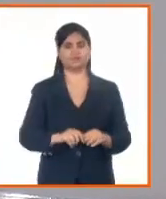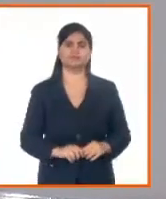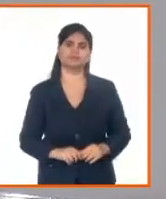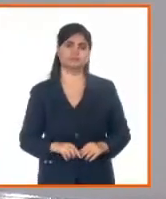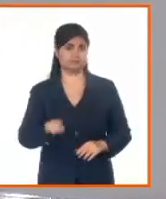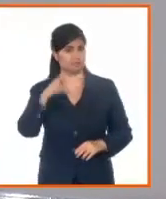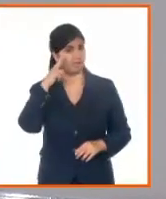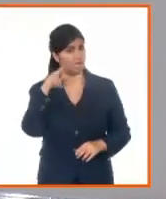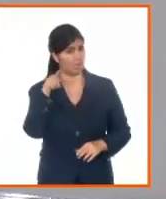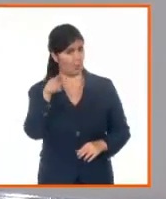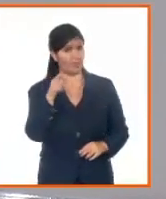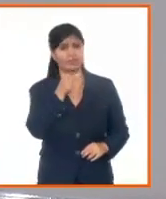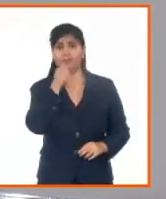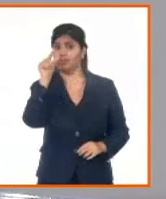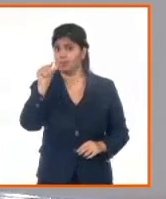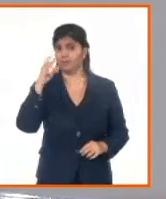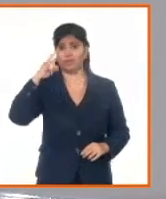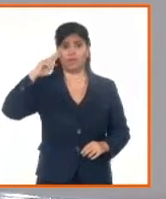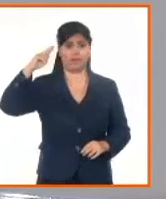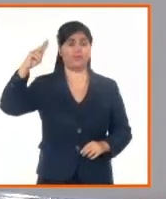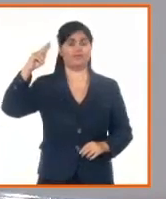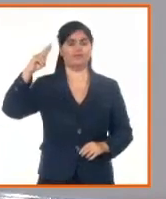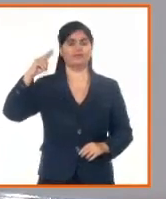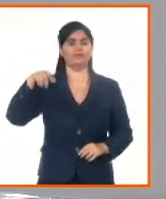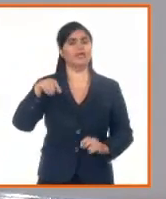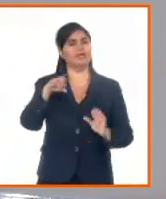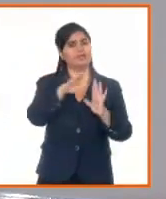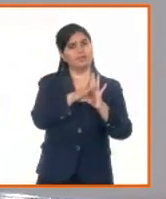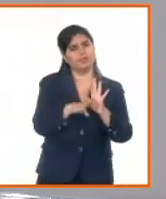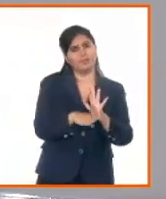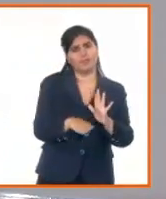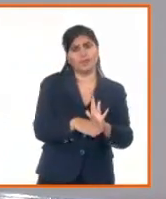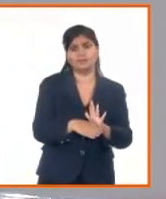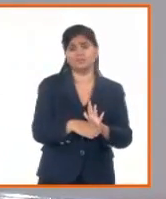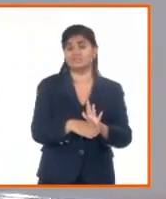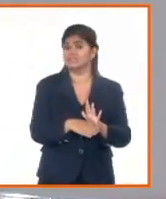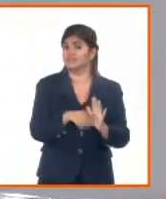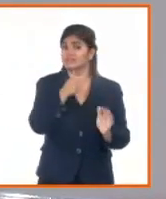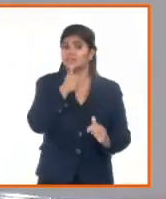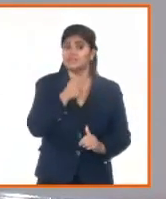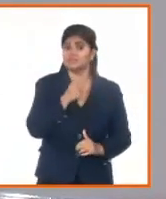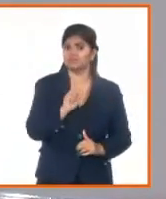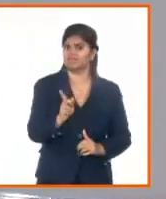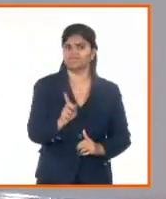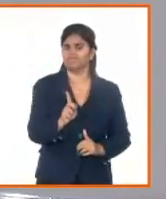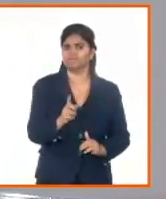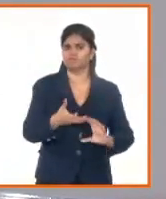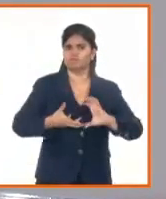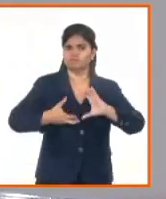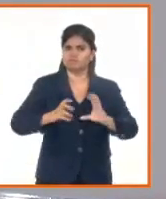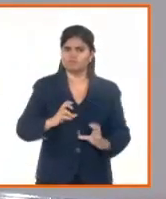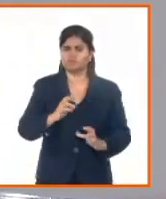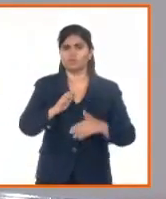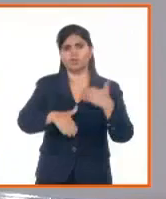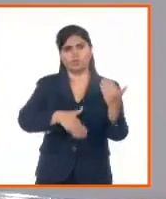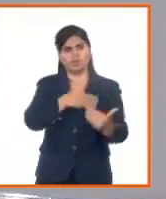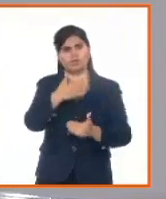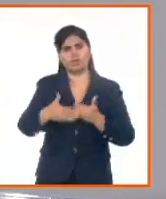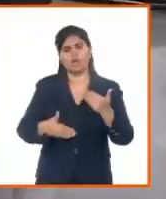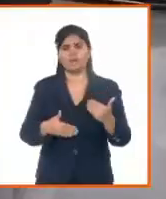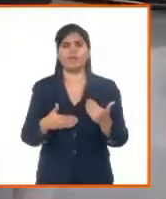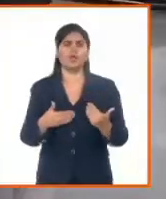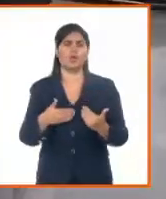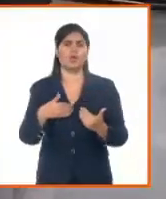de si es una de las actividades más complejas, donde más problemas tenemos con el desempeño de los registradores.